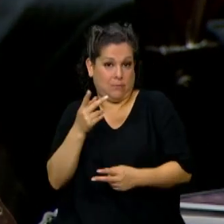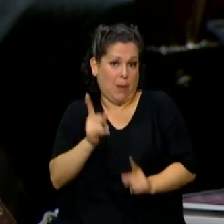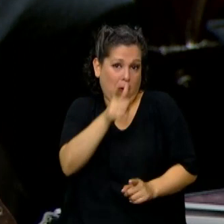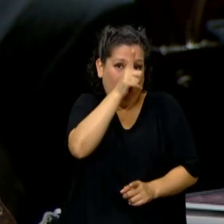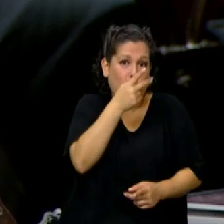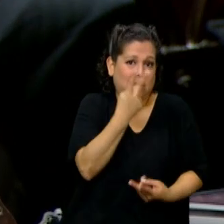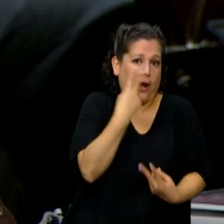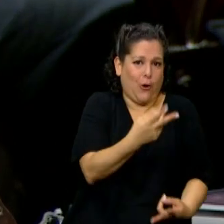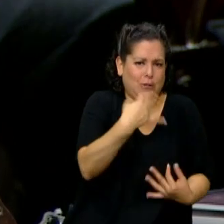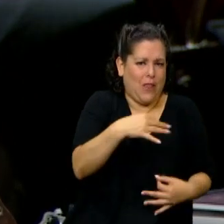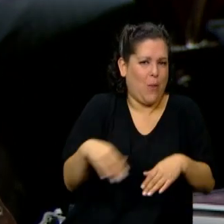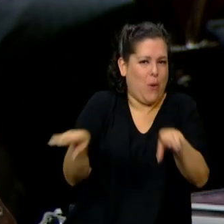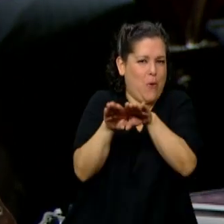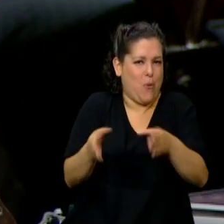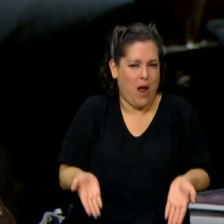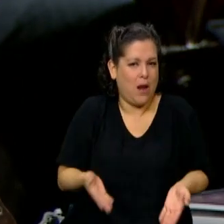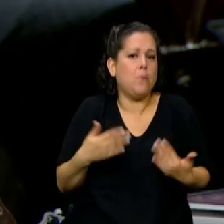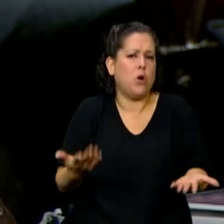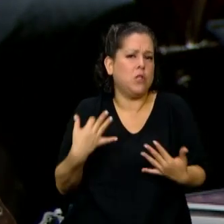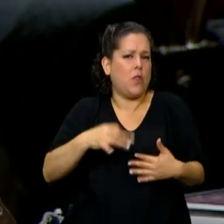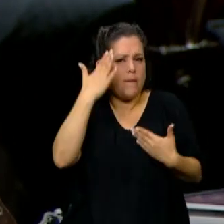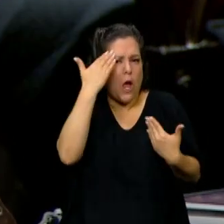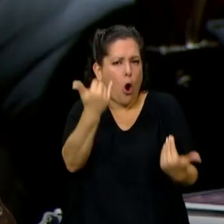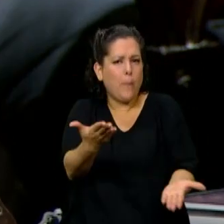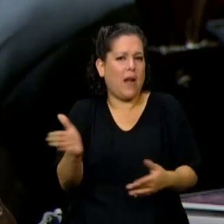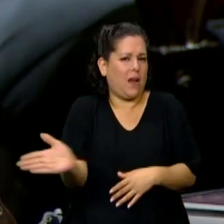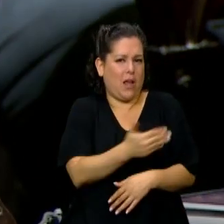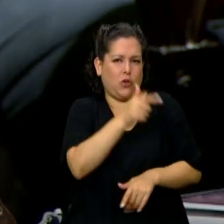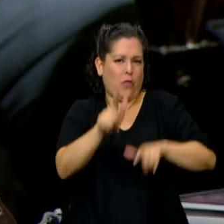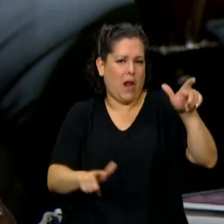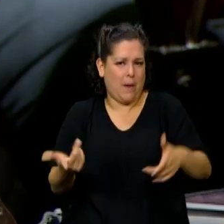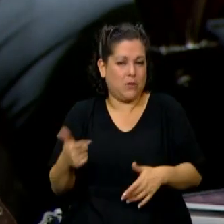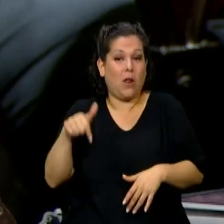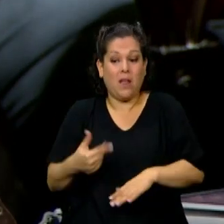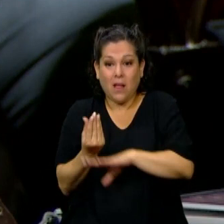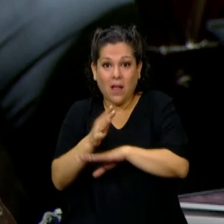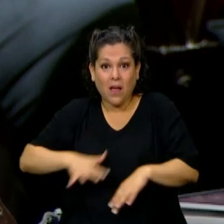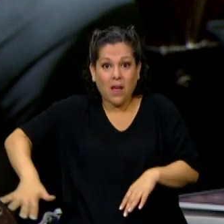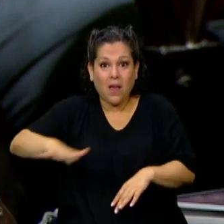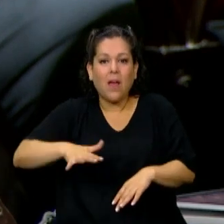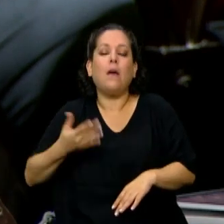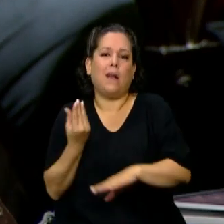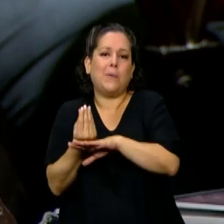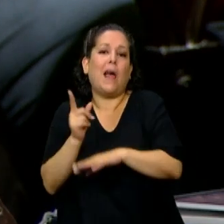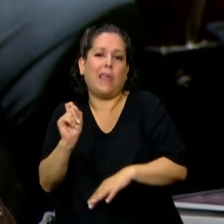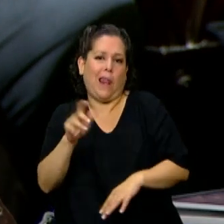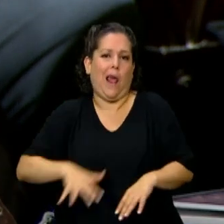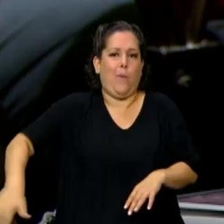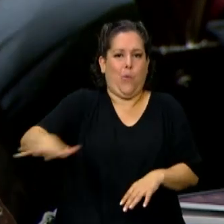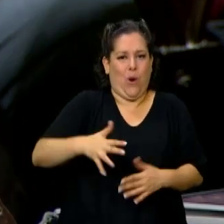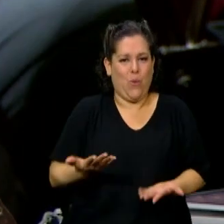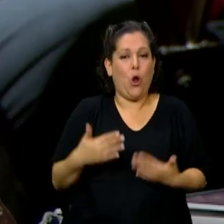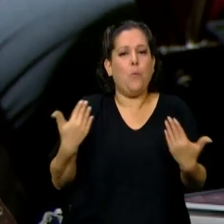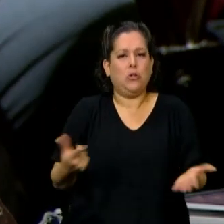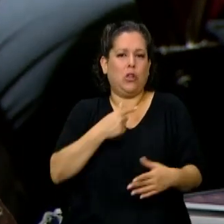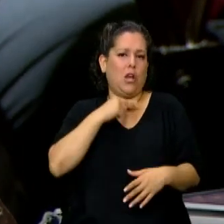civilizados y a rendir estos homenajes en esta Cámara de Diputados que representa al pueblo. Por eso quiero homenajear en